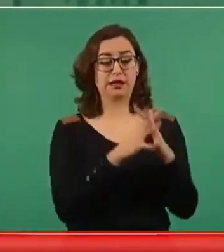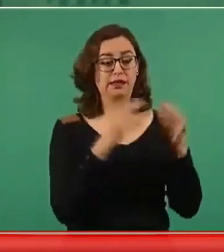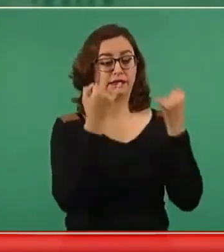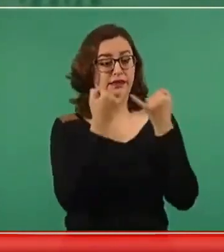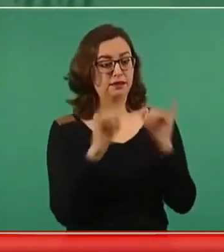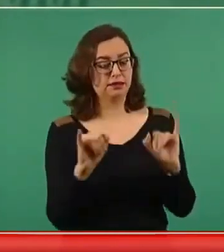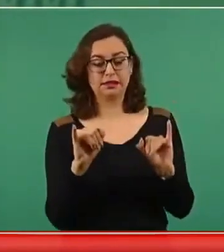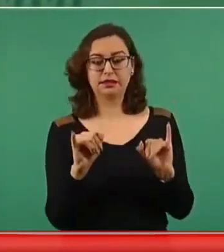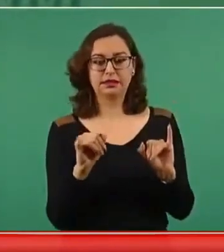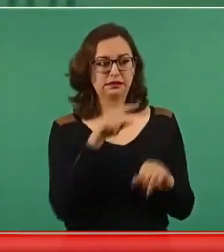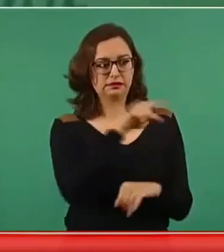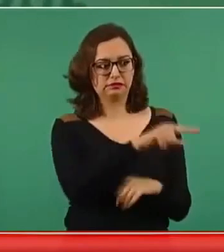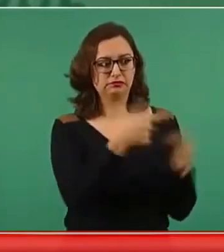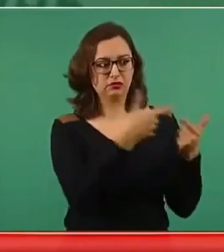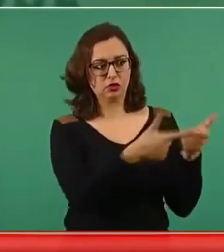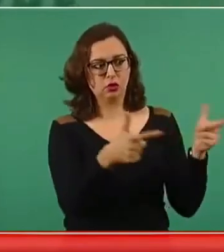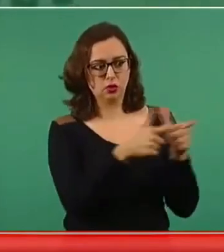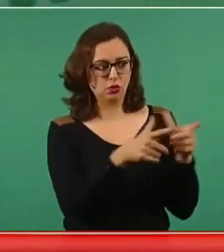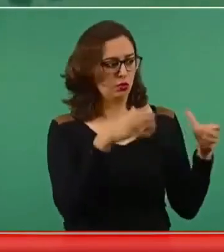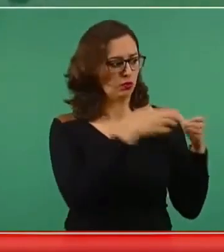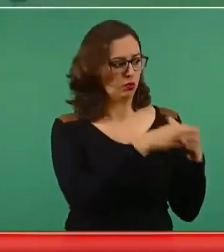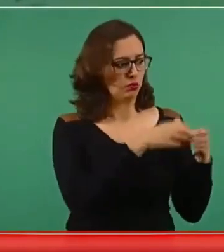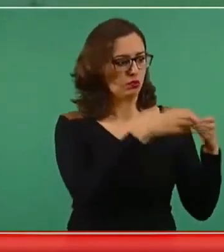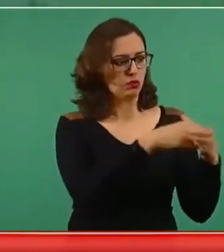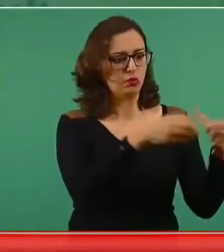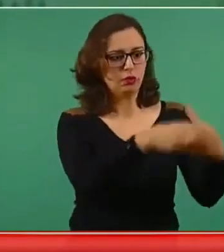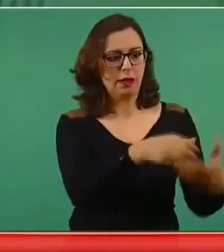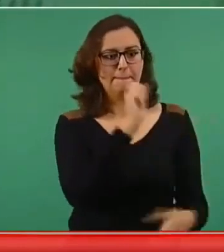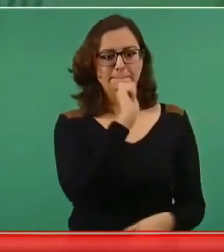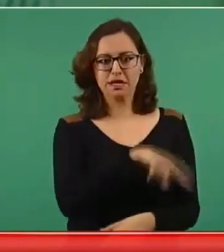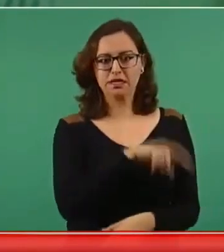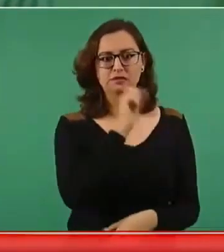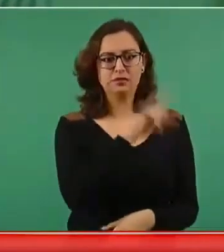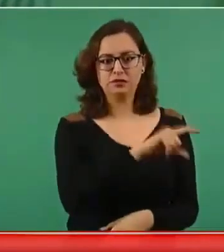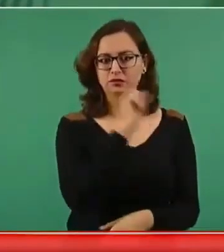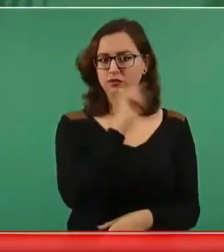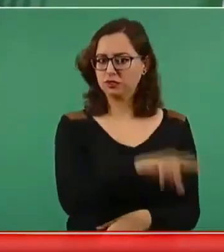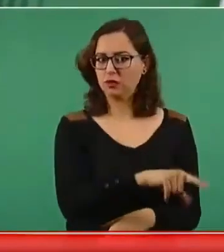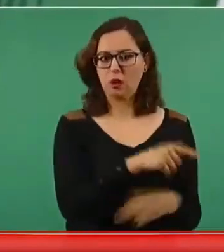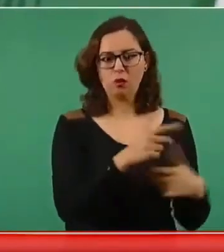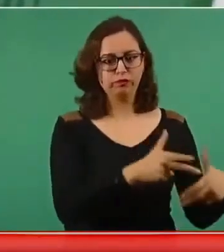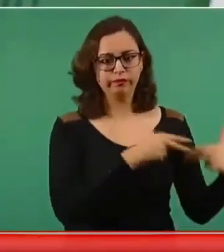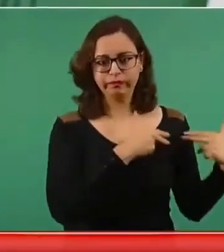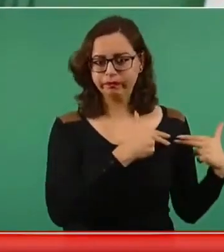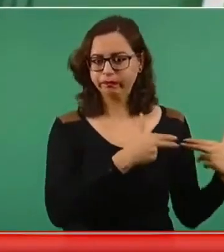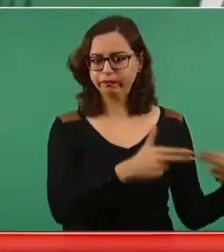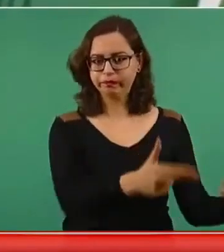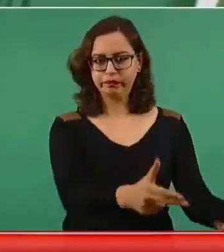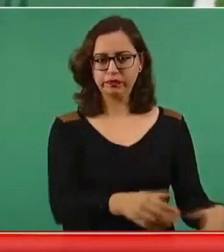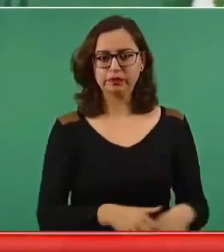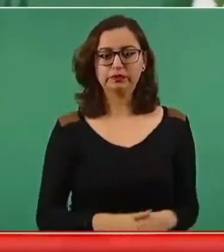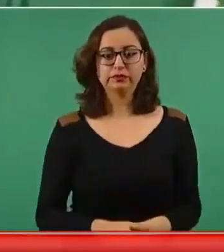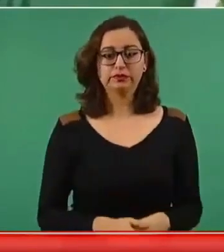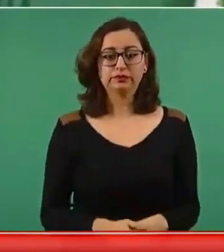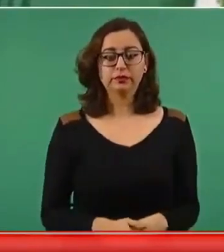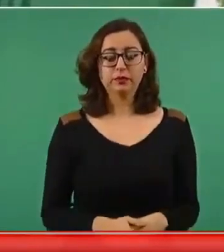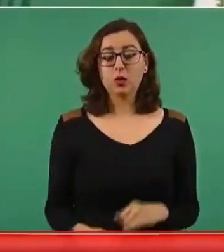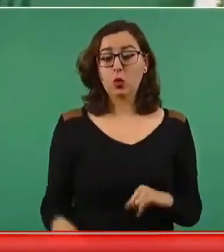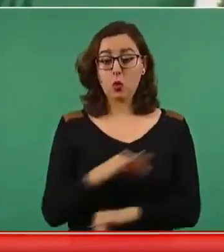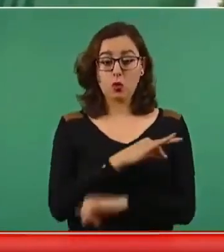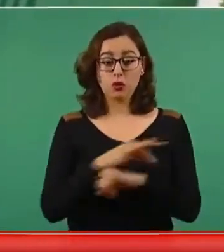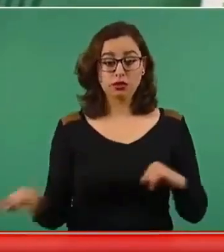grupos reaccionarios conservadores. Y el último capítulo